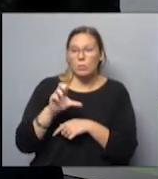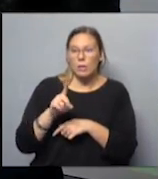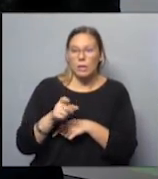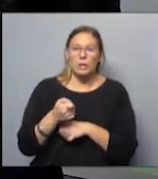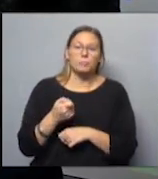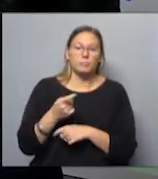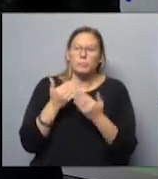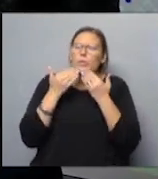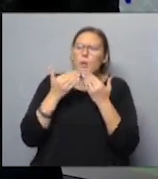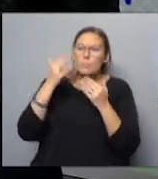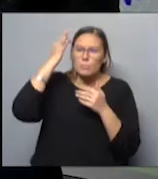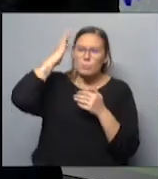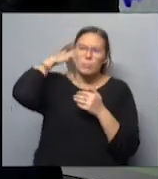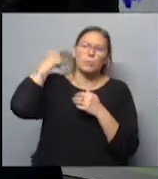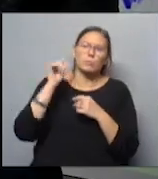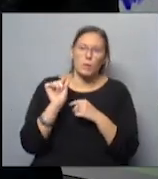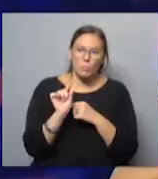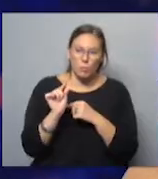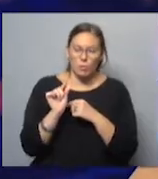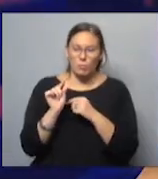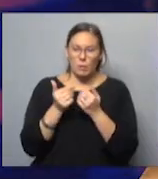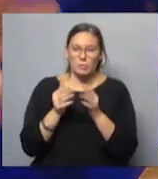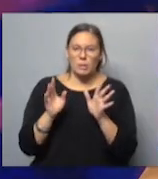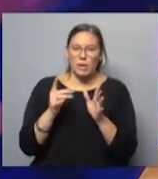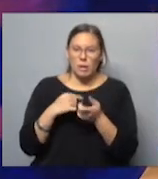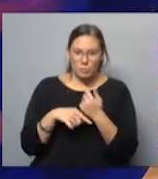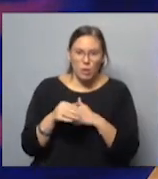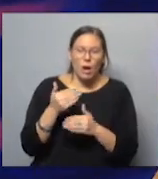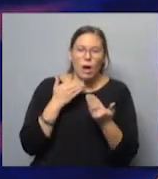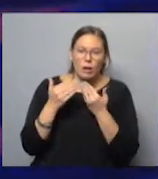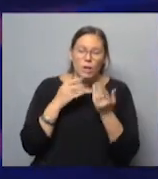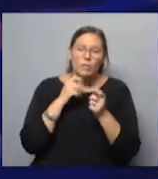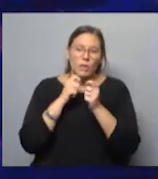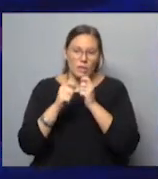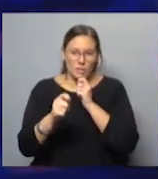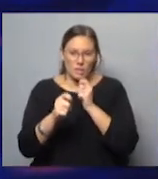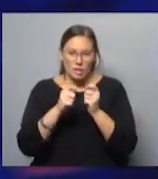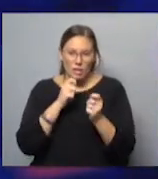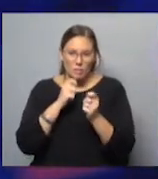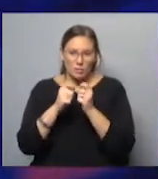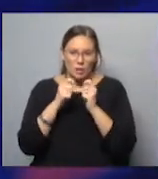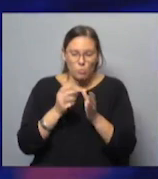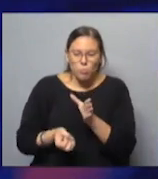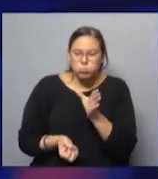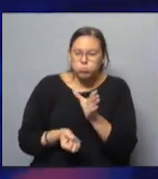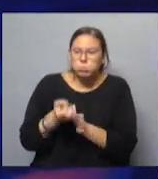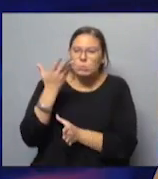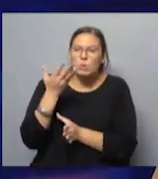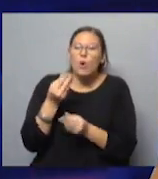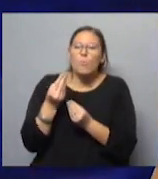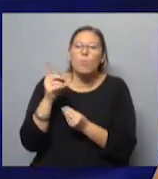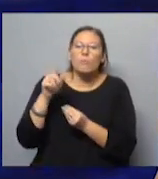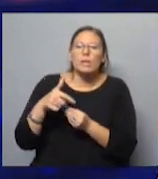Y bueno, era una pregunta para un poco romper el hielo, pero capaz que vayamos hablando de esto de las entrevistas como al génesis. ¿Cómo